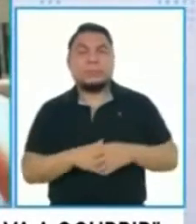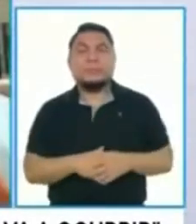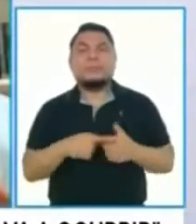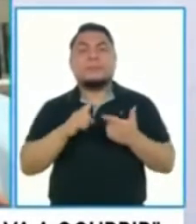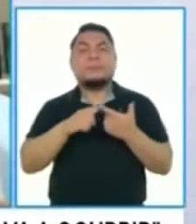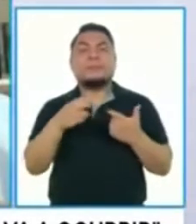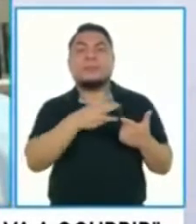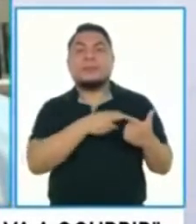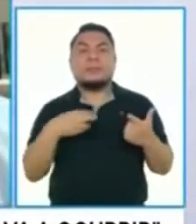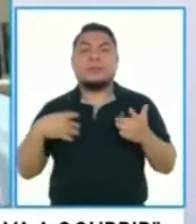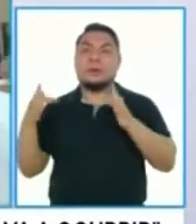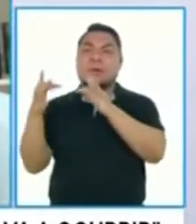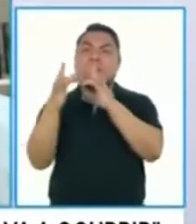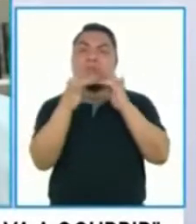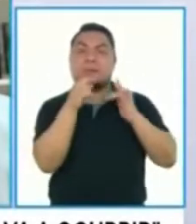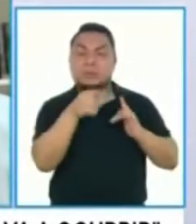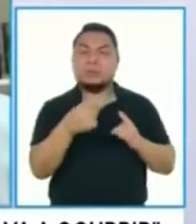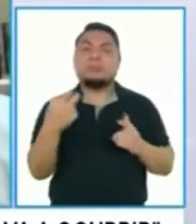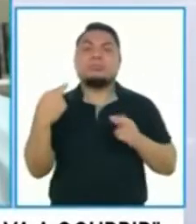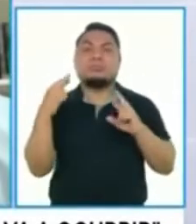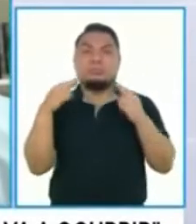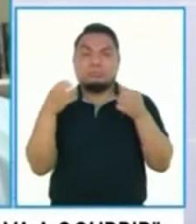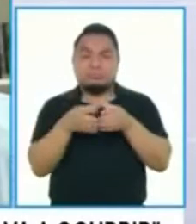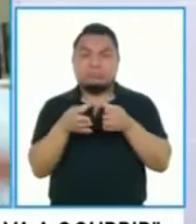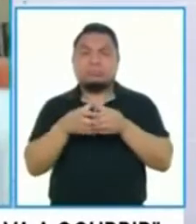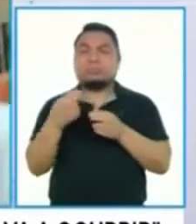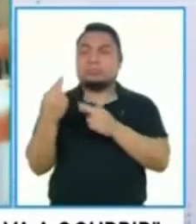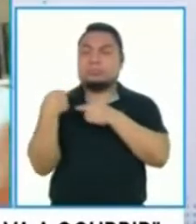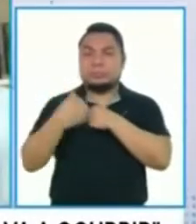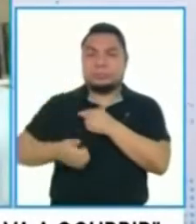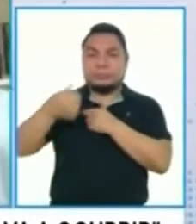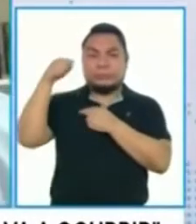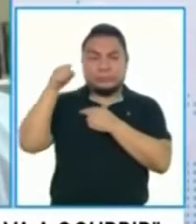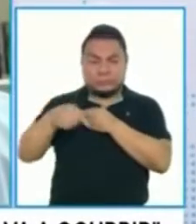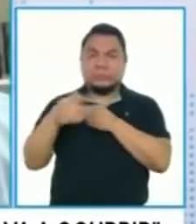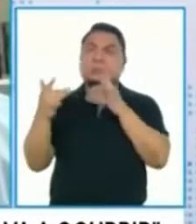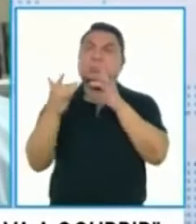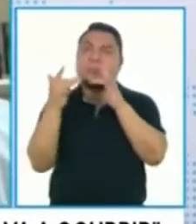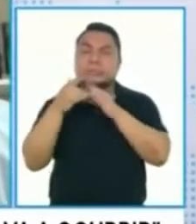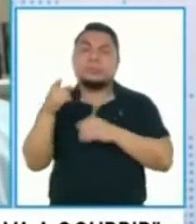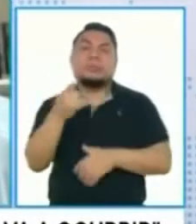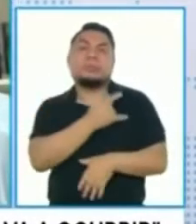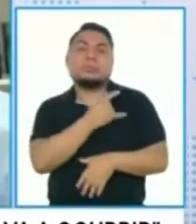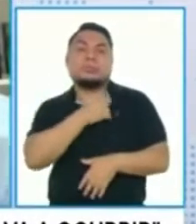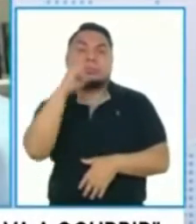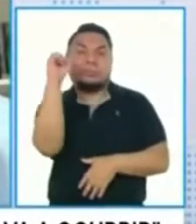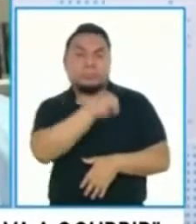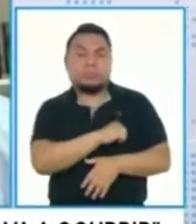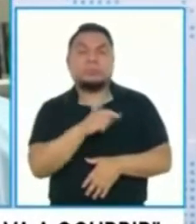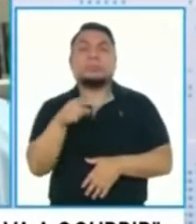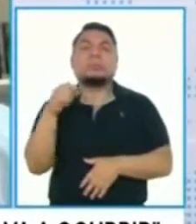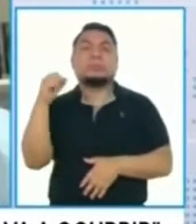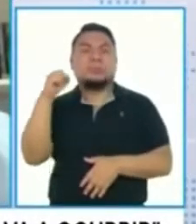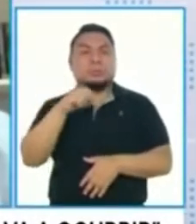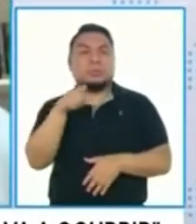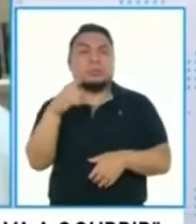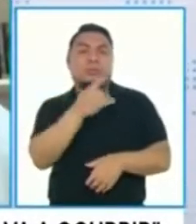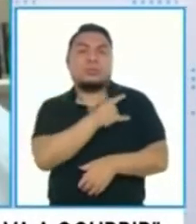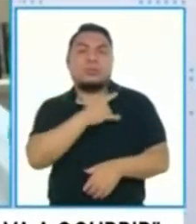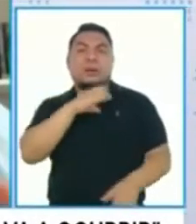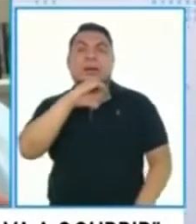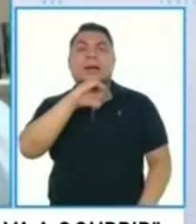el ministro de Relaciones Exteriores, que preside el comité multisectorial, donde incluso está la Universidad San Marcos y la Universidad Cayetano Heredia,